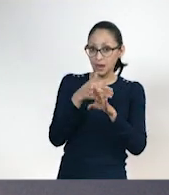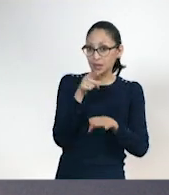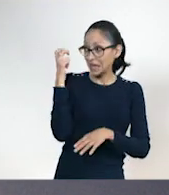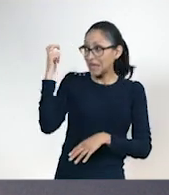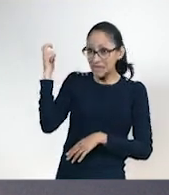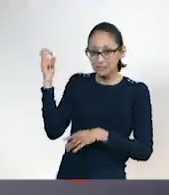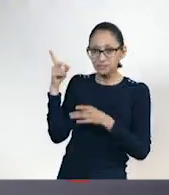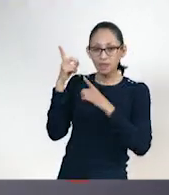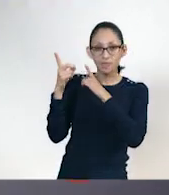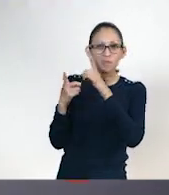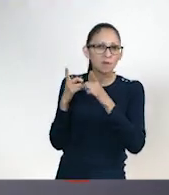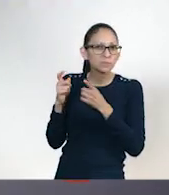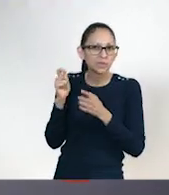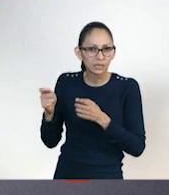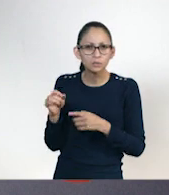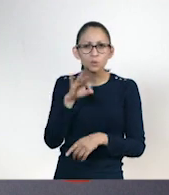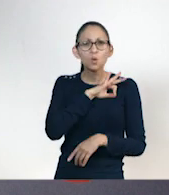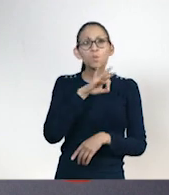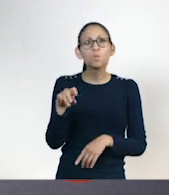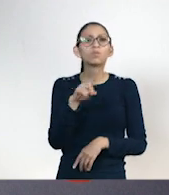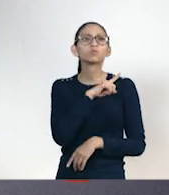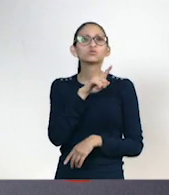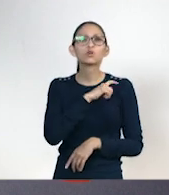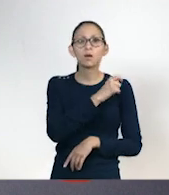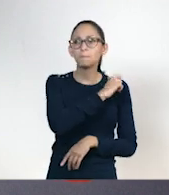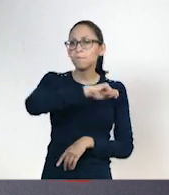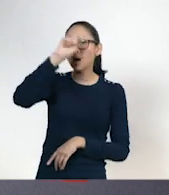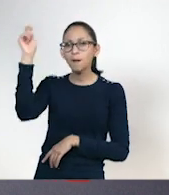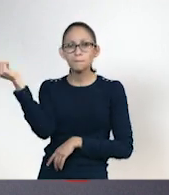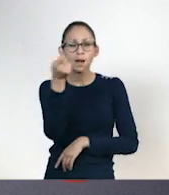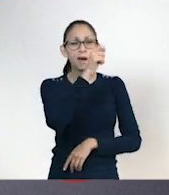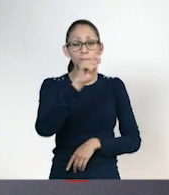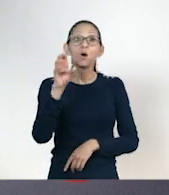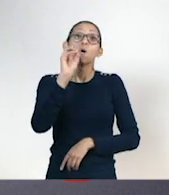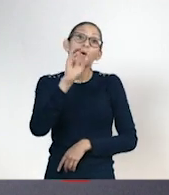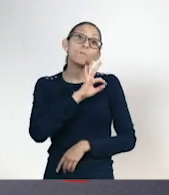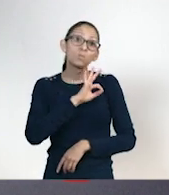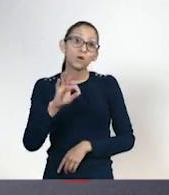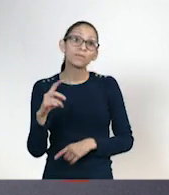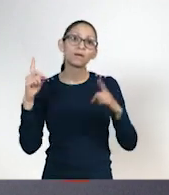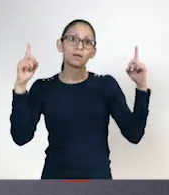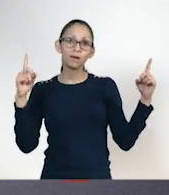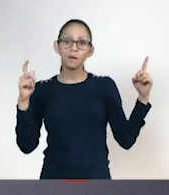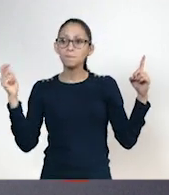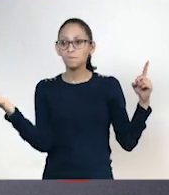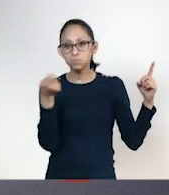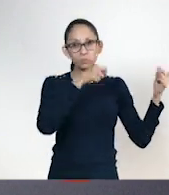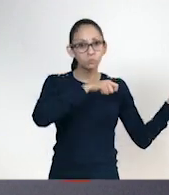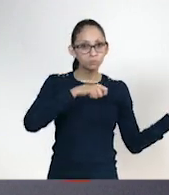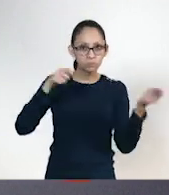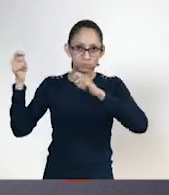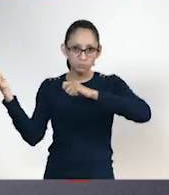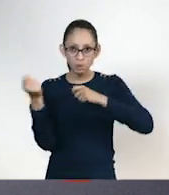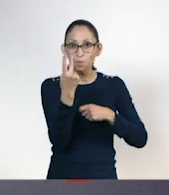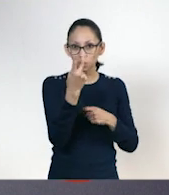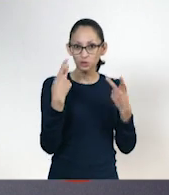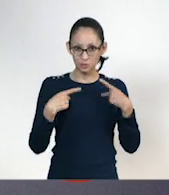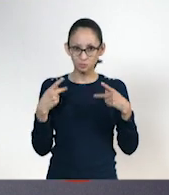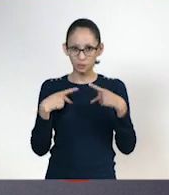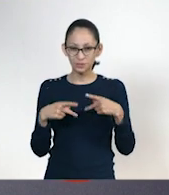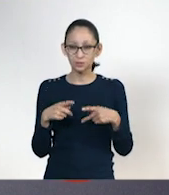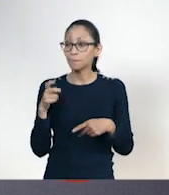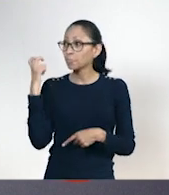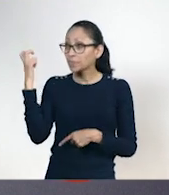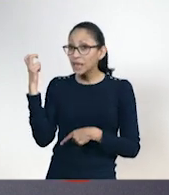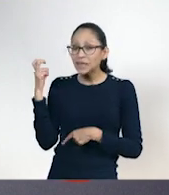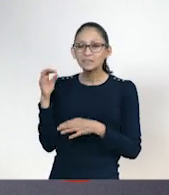se puede practicar de forma individual, aunque también por parejas. Según estudios de la NASA, el ping pong o tenis de mesa es